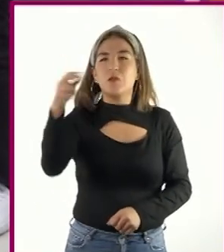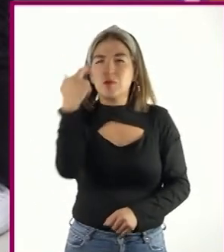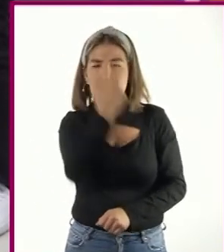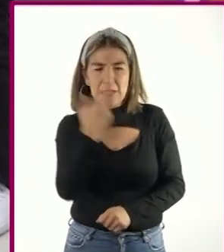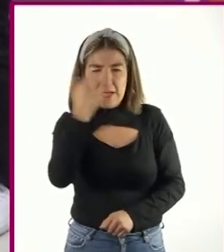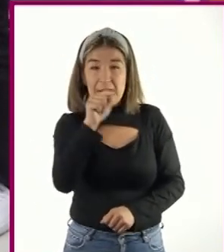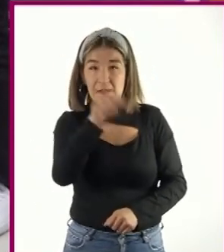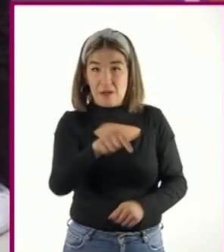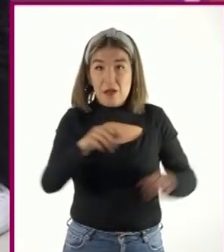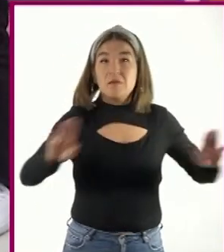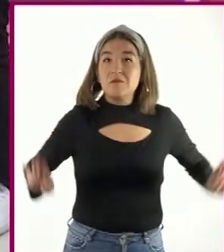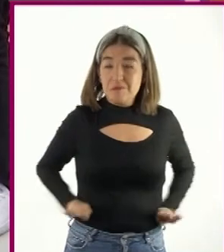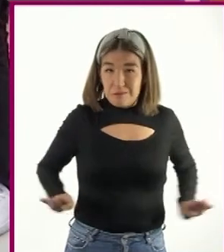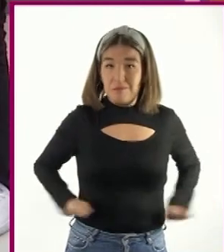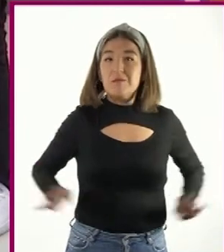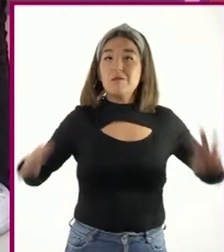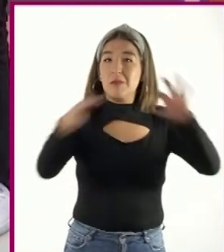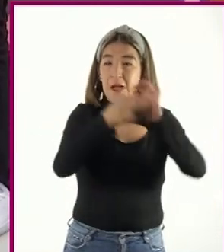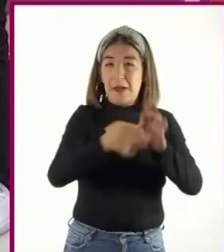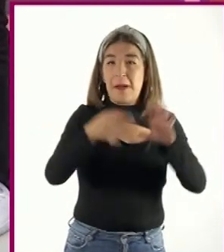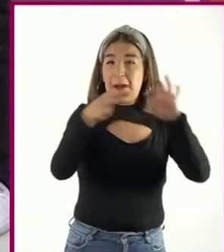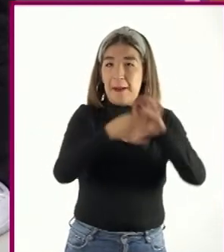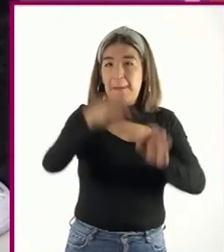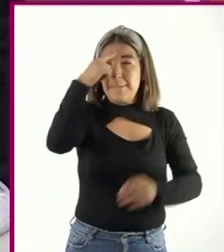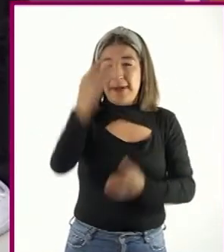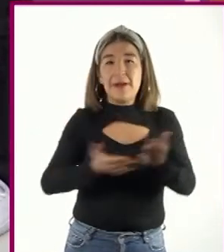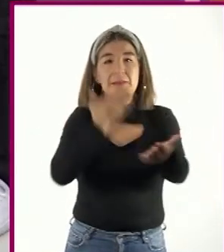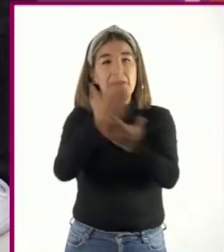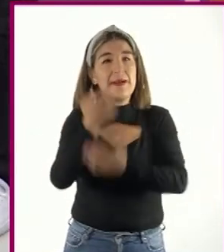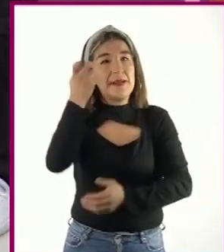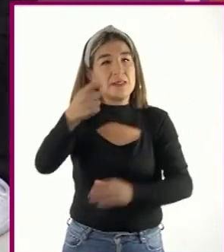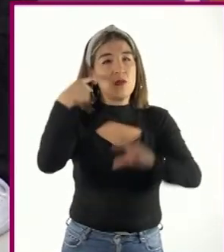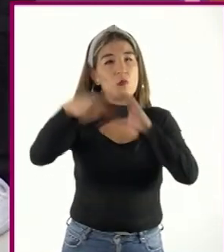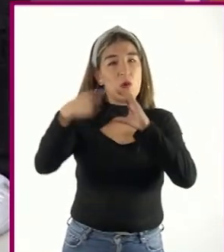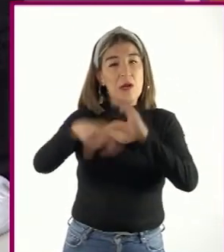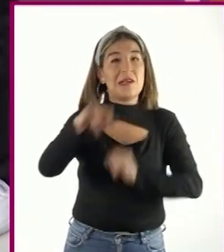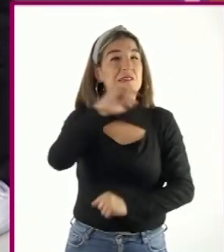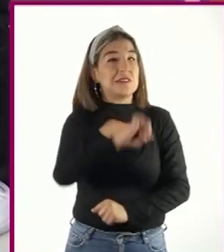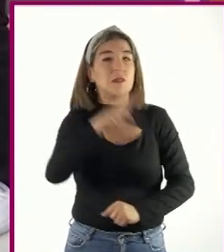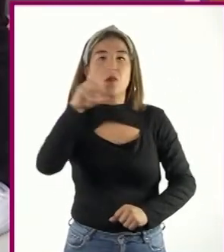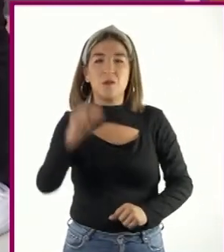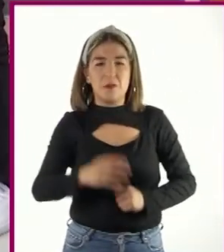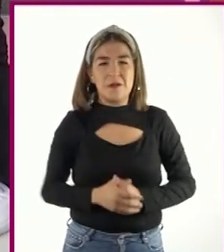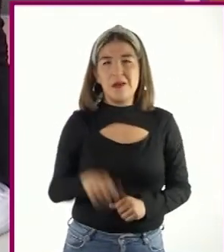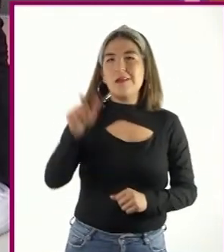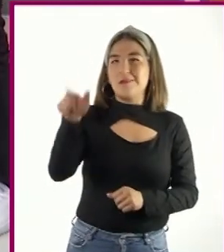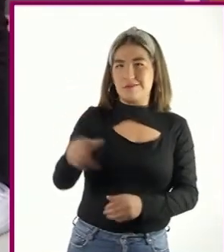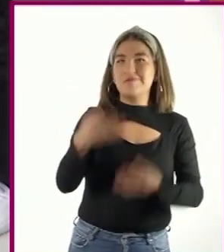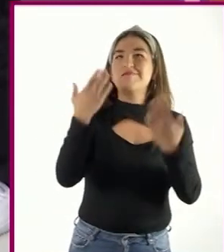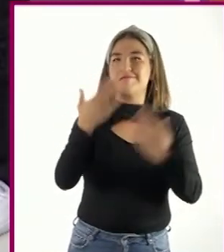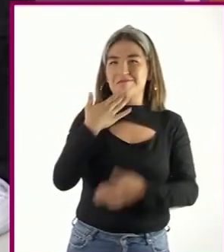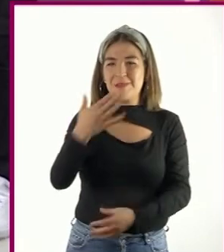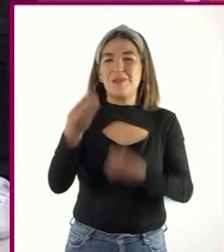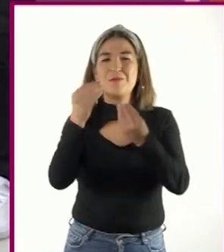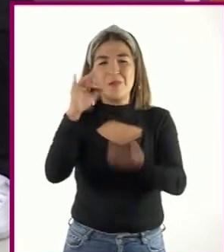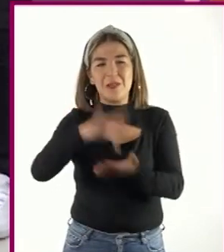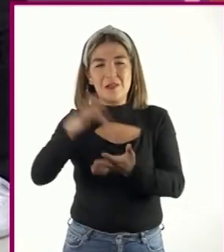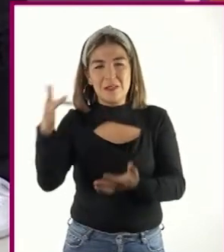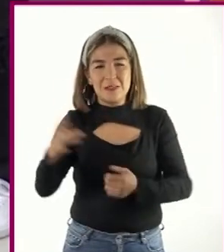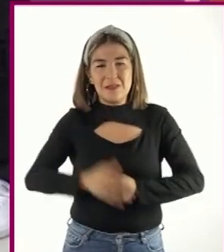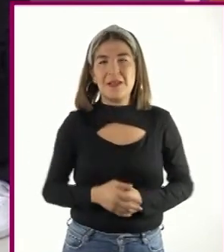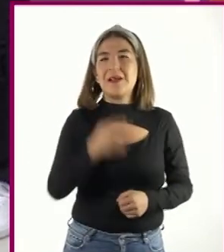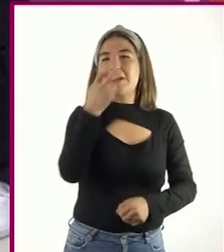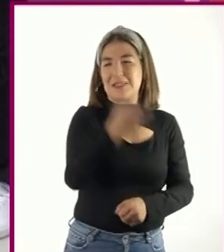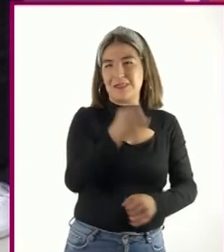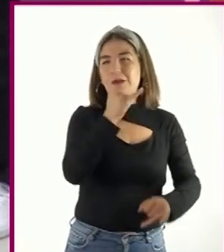si esa propuesta es adecuada para el propósito de su correo o no. Elena, muchas gracias por esta